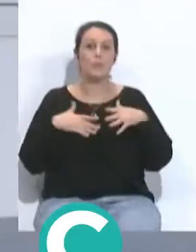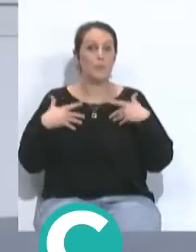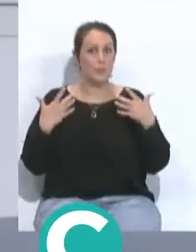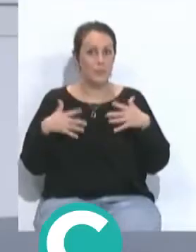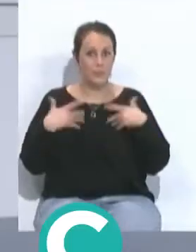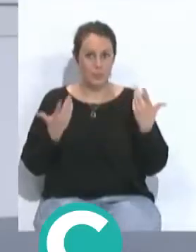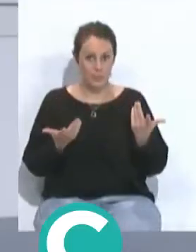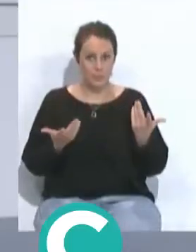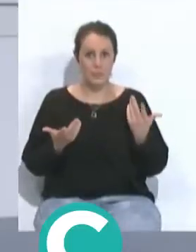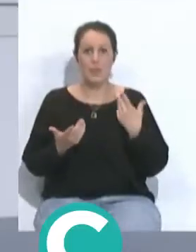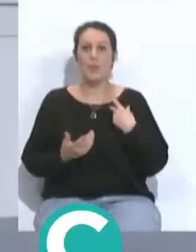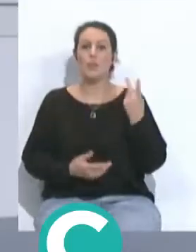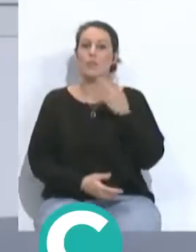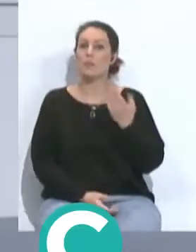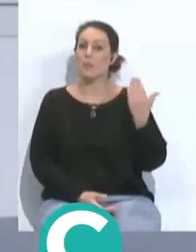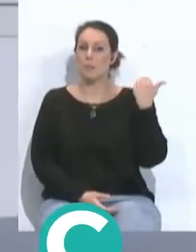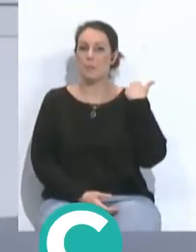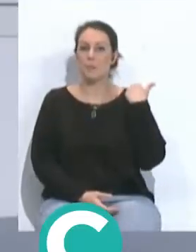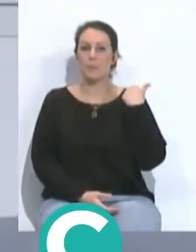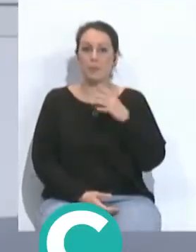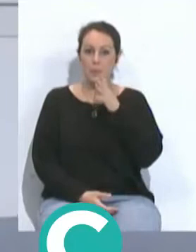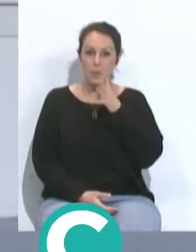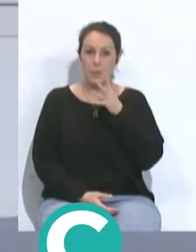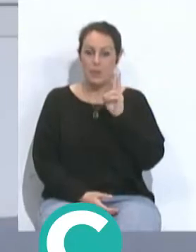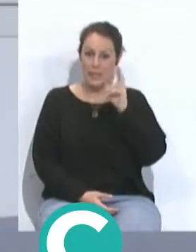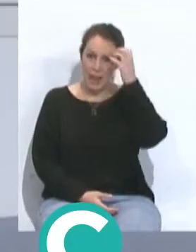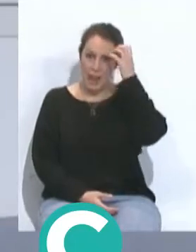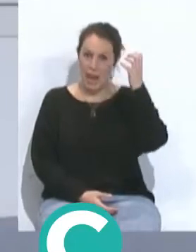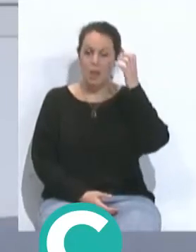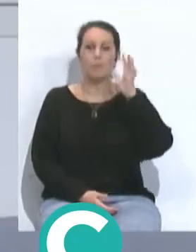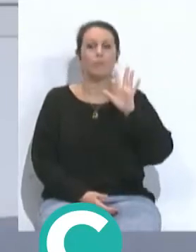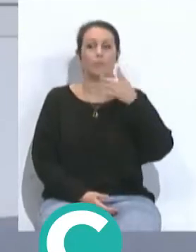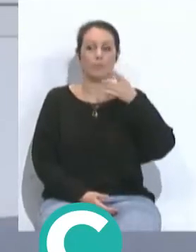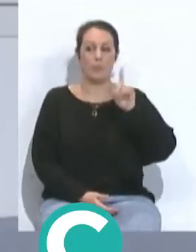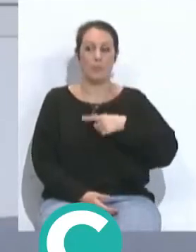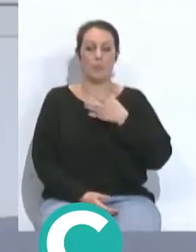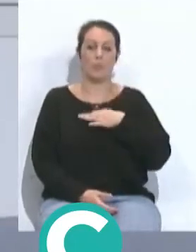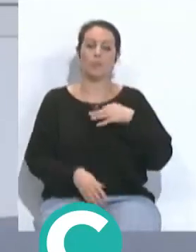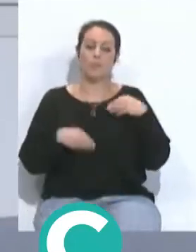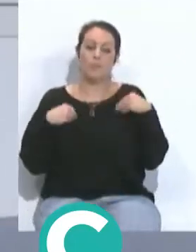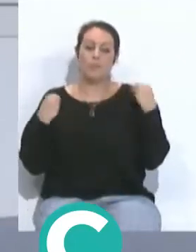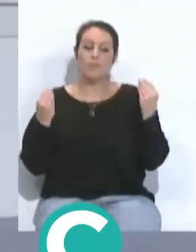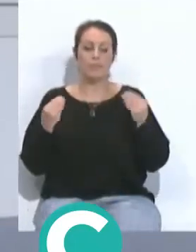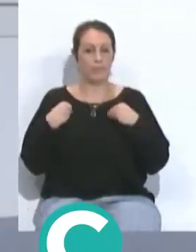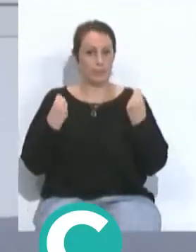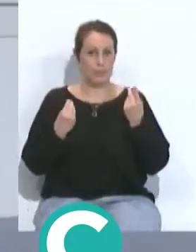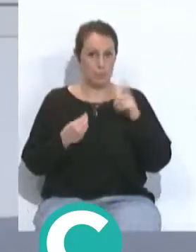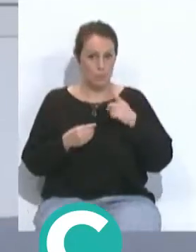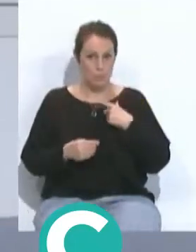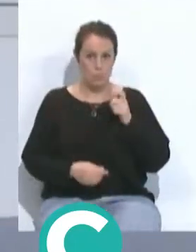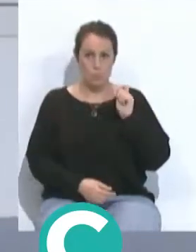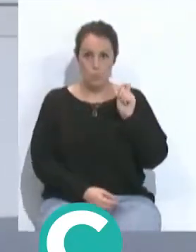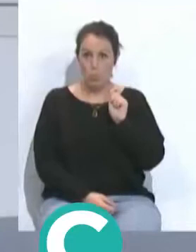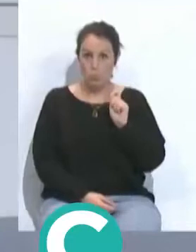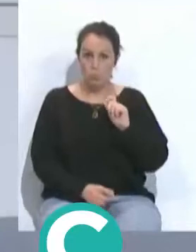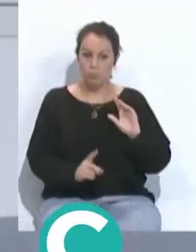te llevaste hace dos semanas atrás con el Villarreal, pero que también pudiste disfrutar de ese punto que